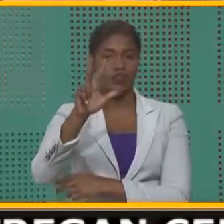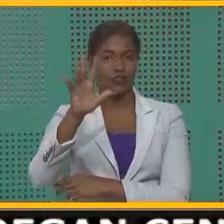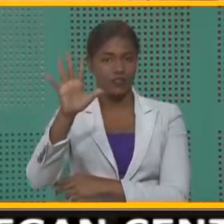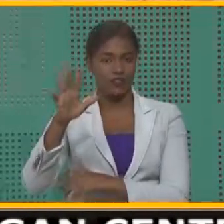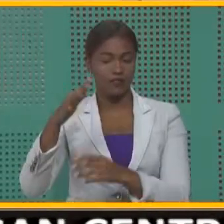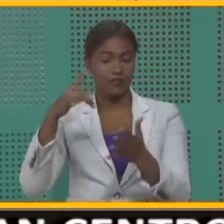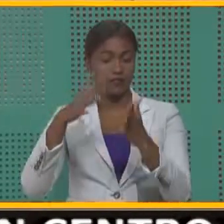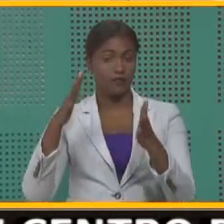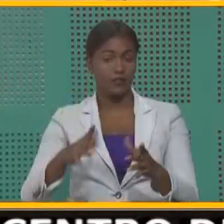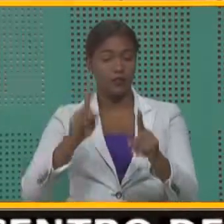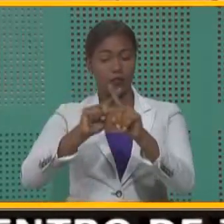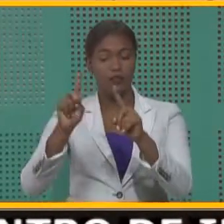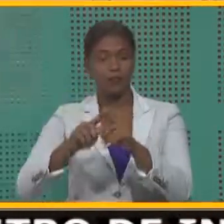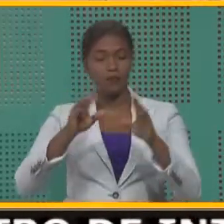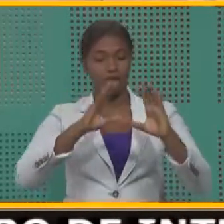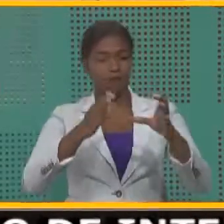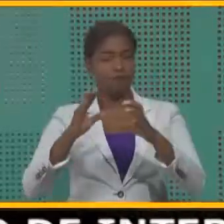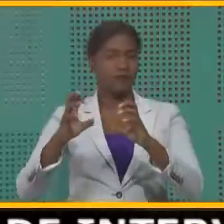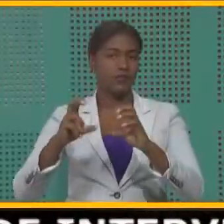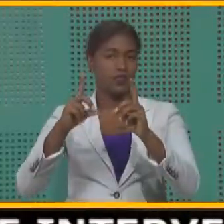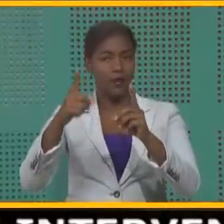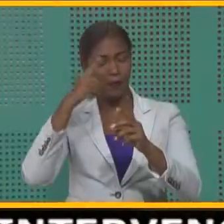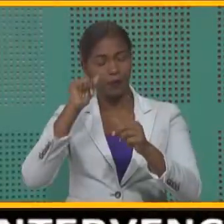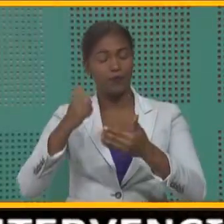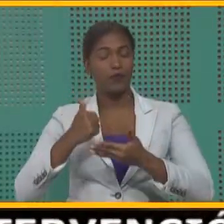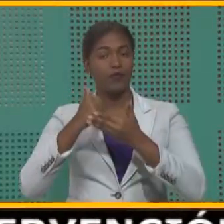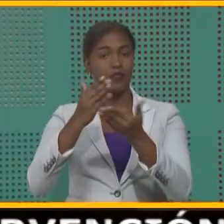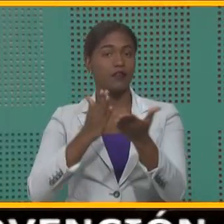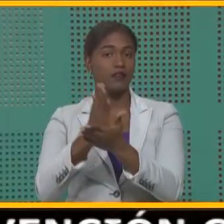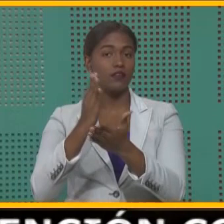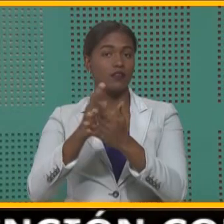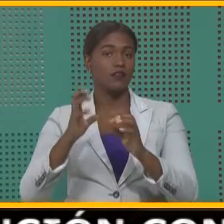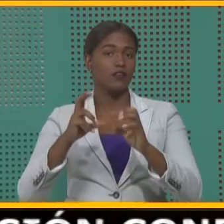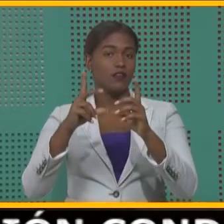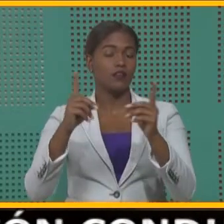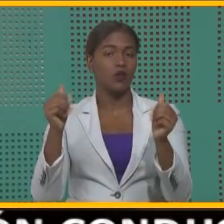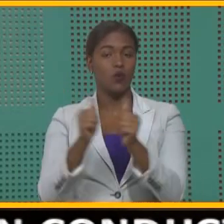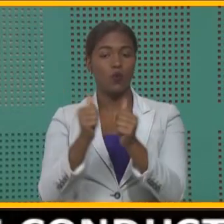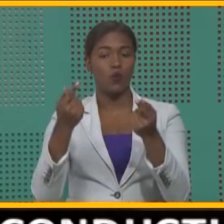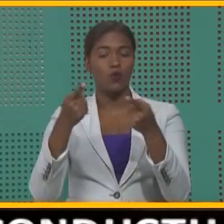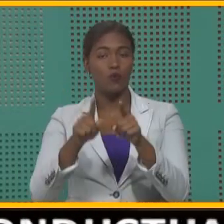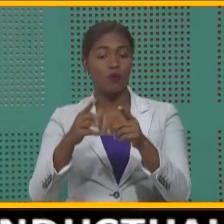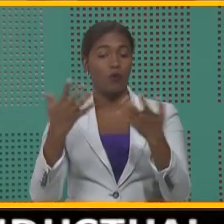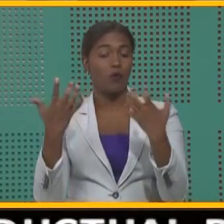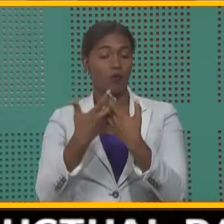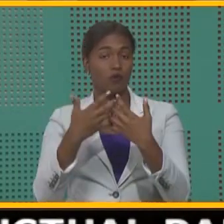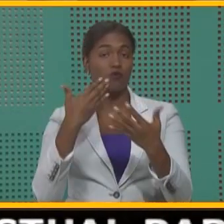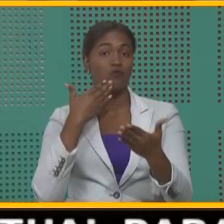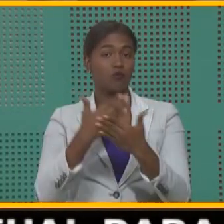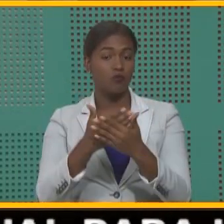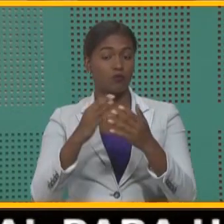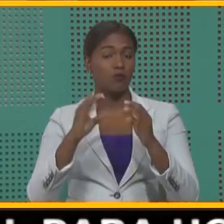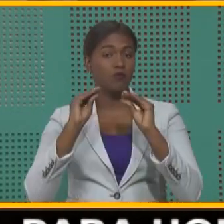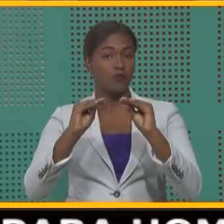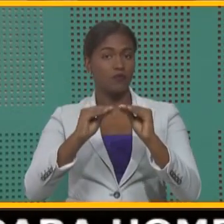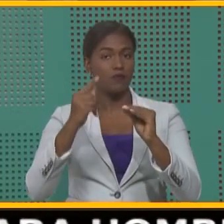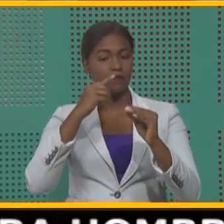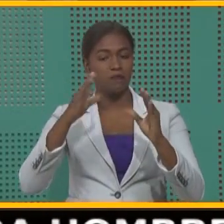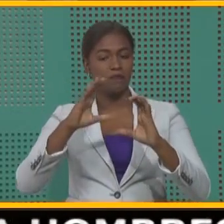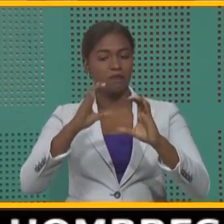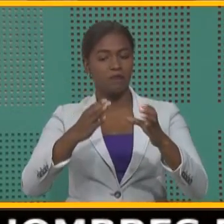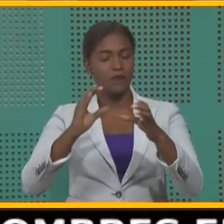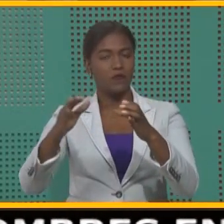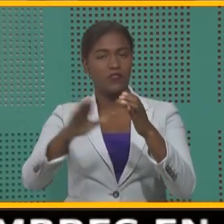estudiantes en diferentes centros educativos para facilitar el acceso a la educación en condiciones adecuadas en las demarcaciones donde se